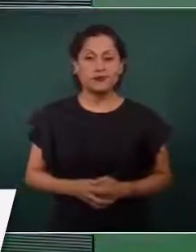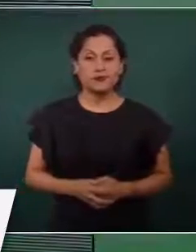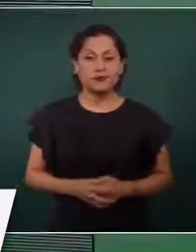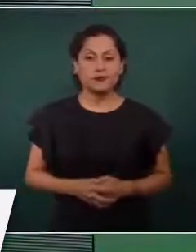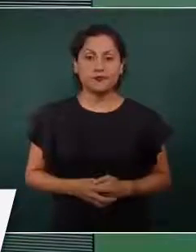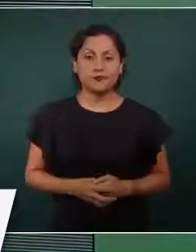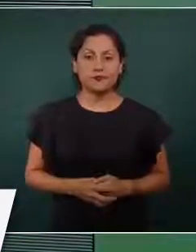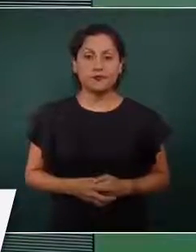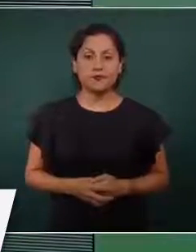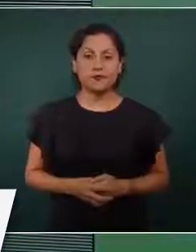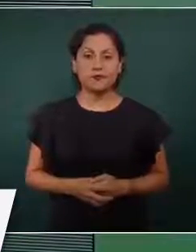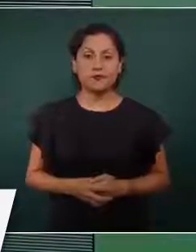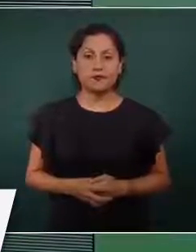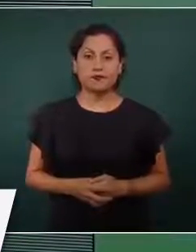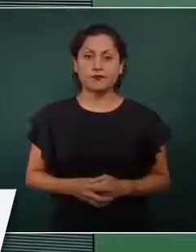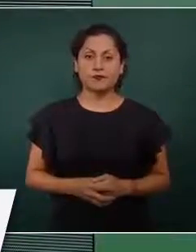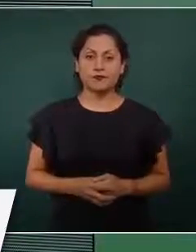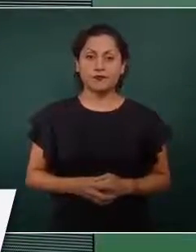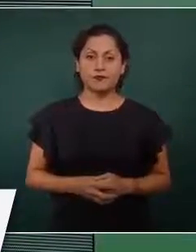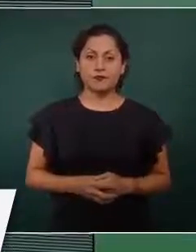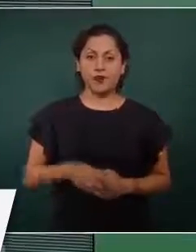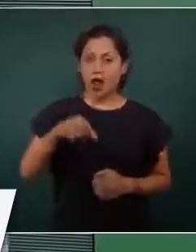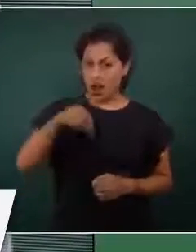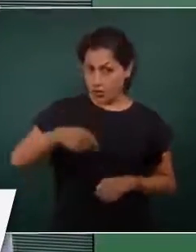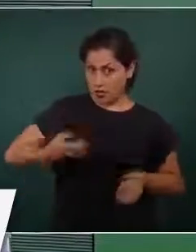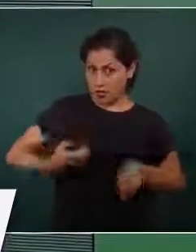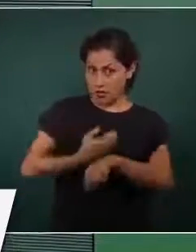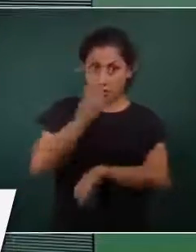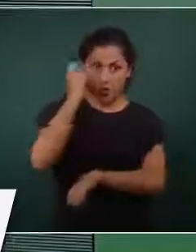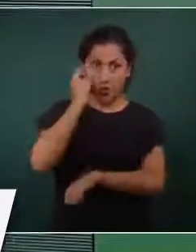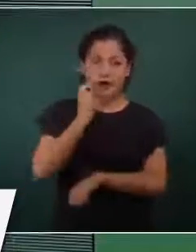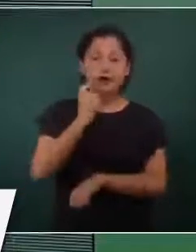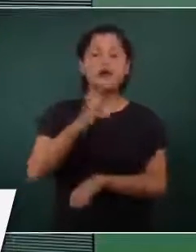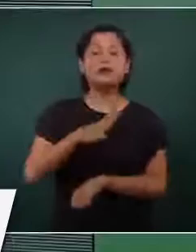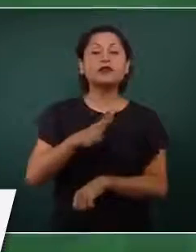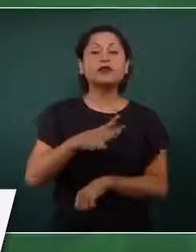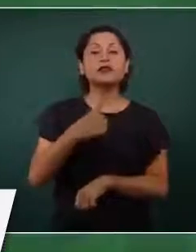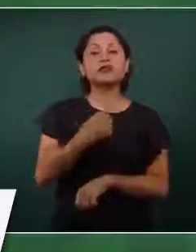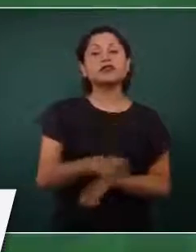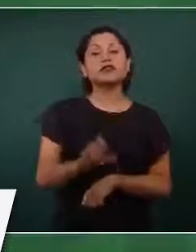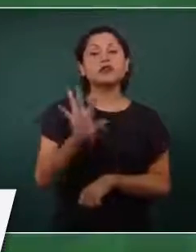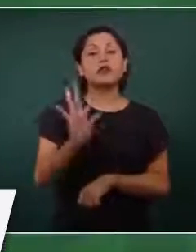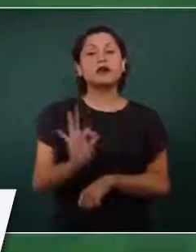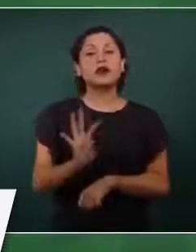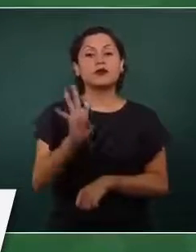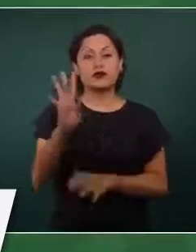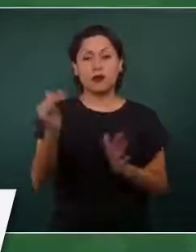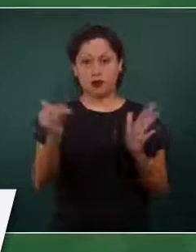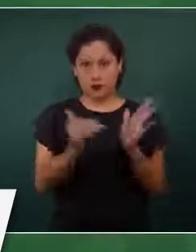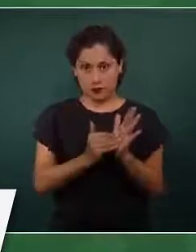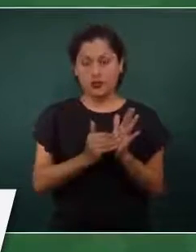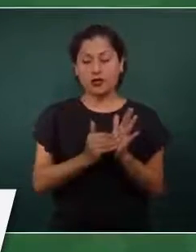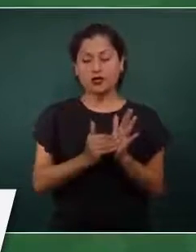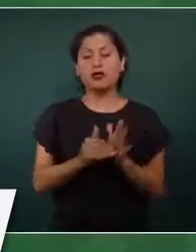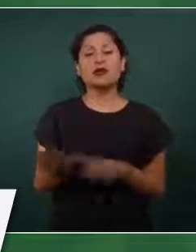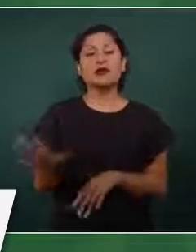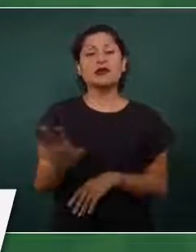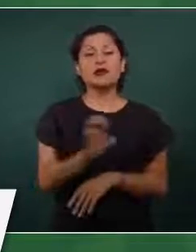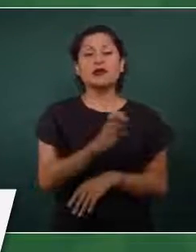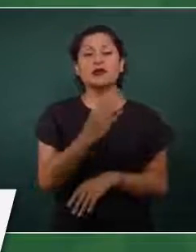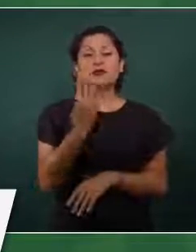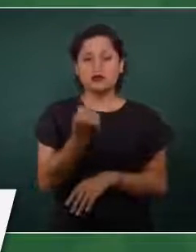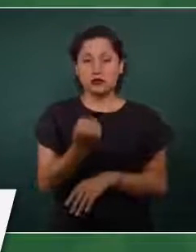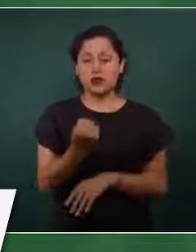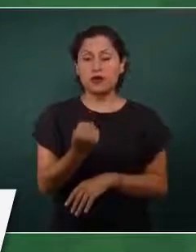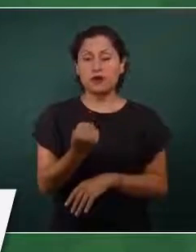Aquí en Guerrero, 144 mil 509